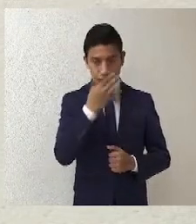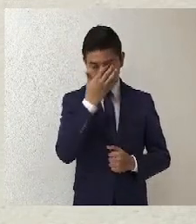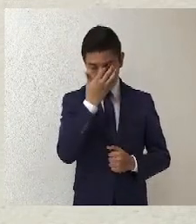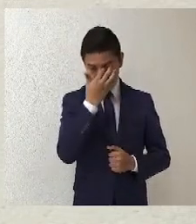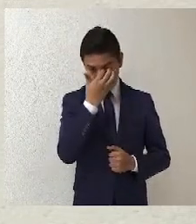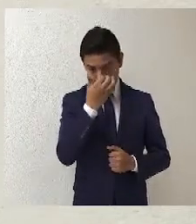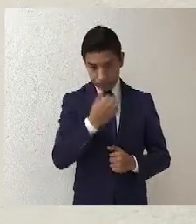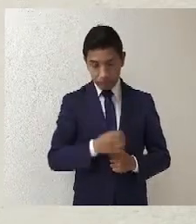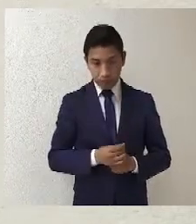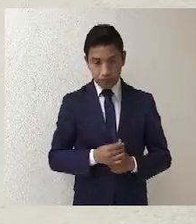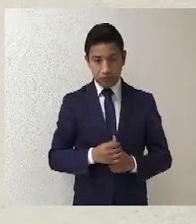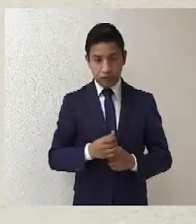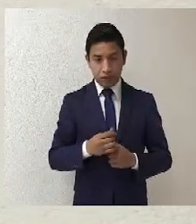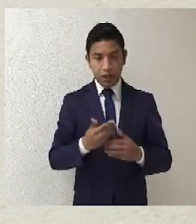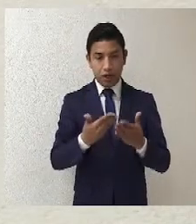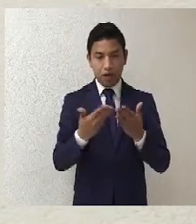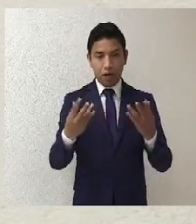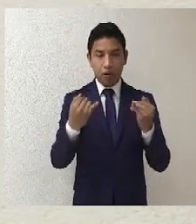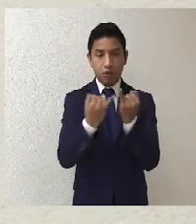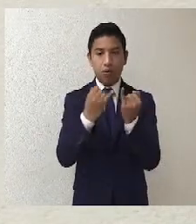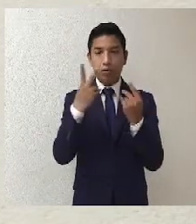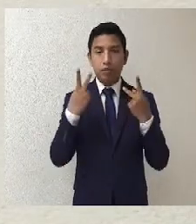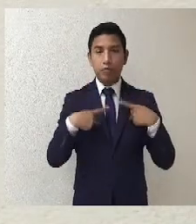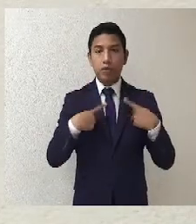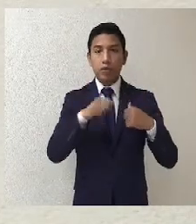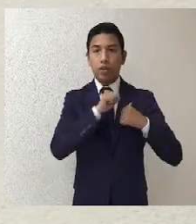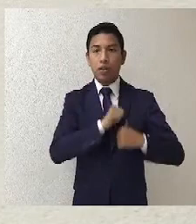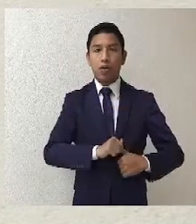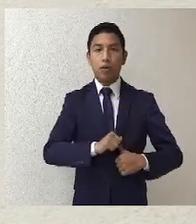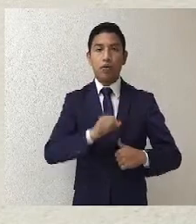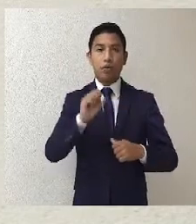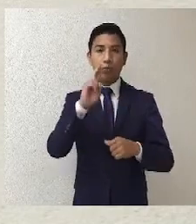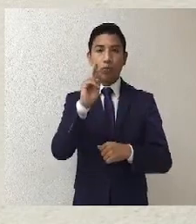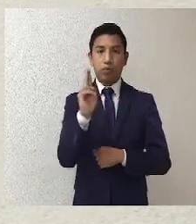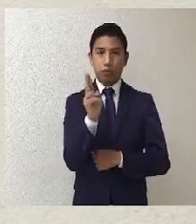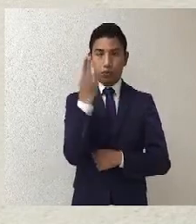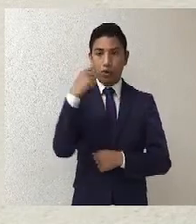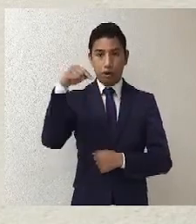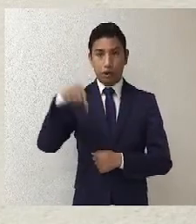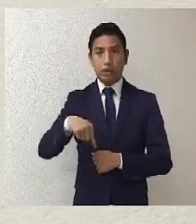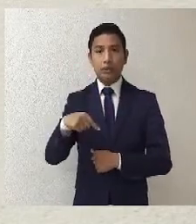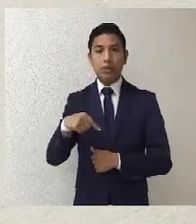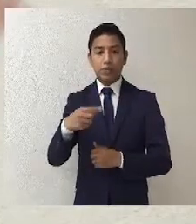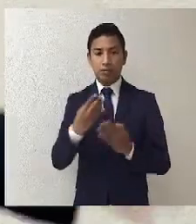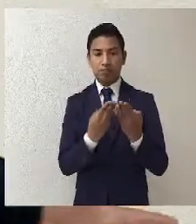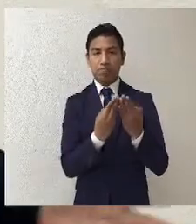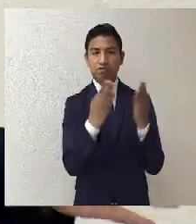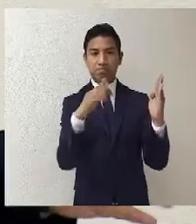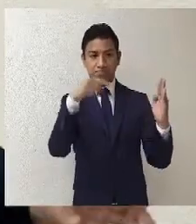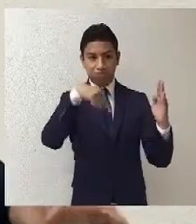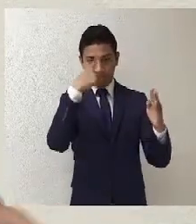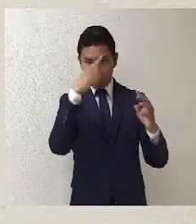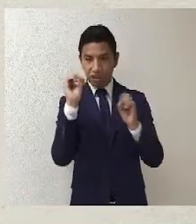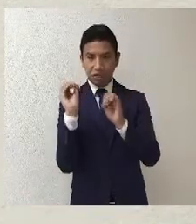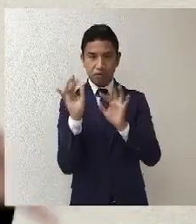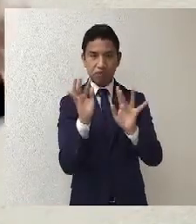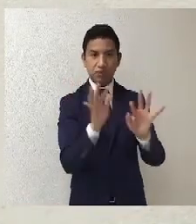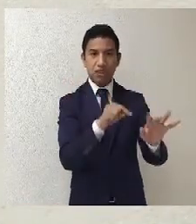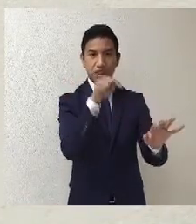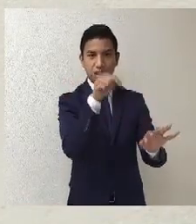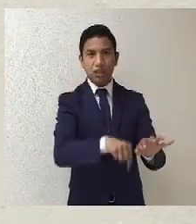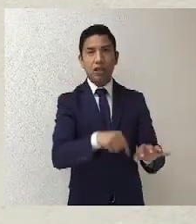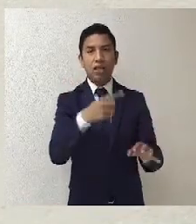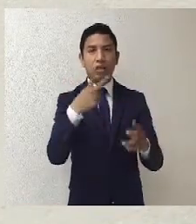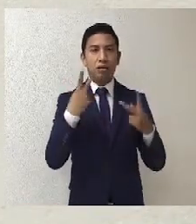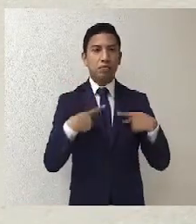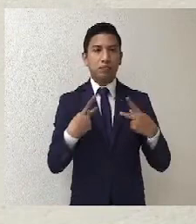también agradecer a las autoridades de la universidad, pues que abran sus puertas para que esto que está en el ámbito público